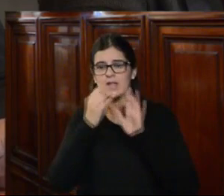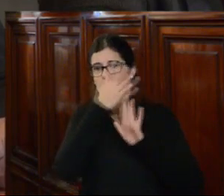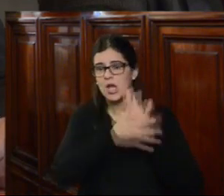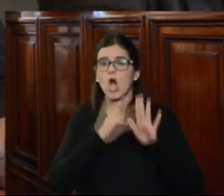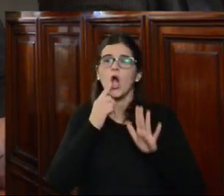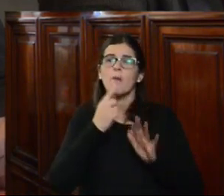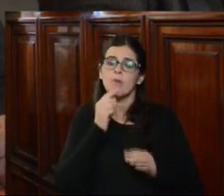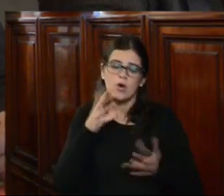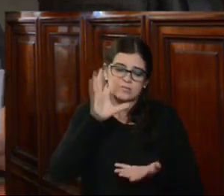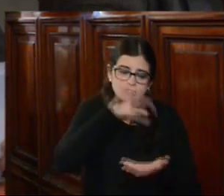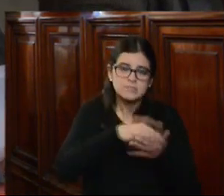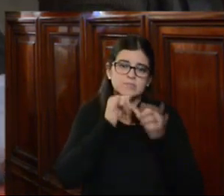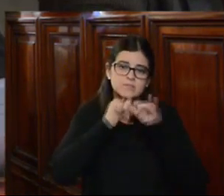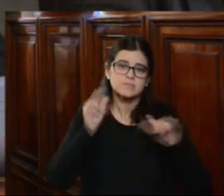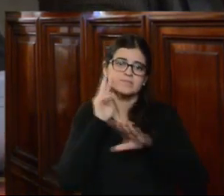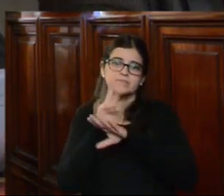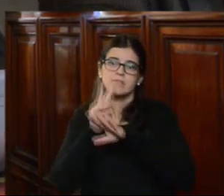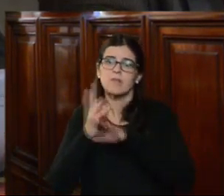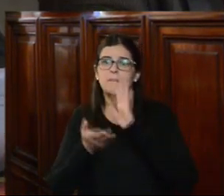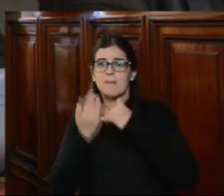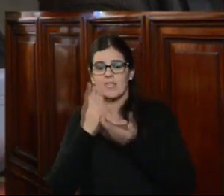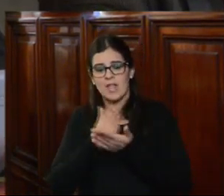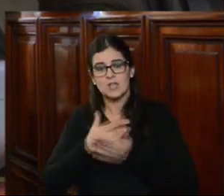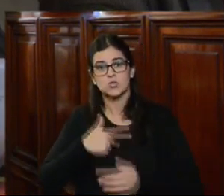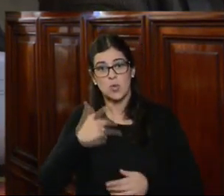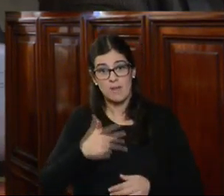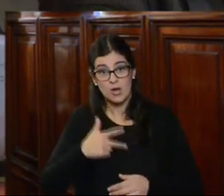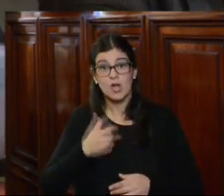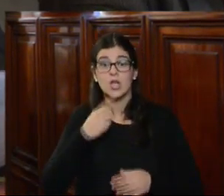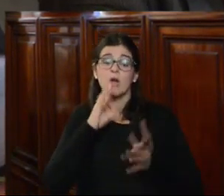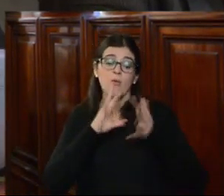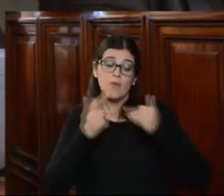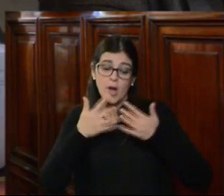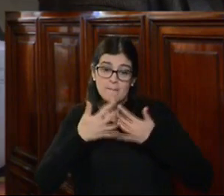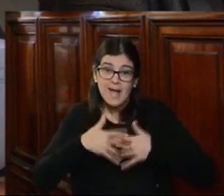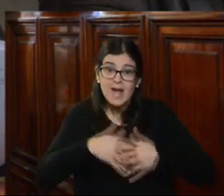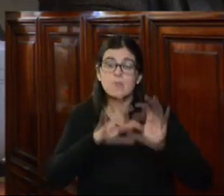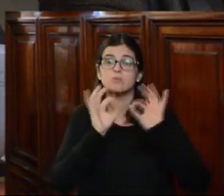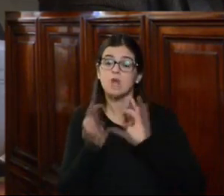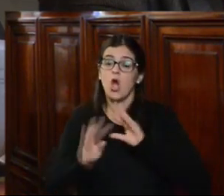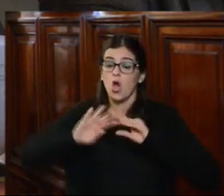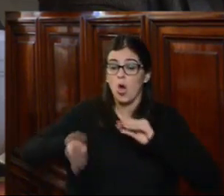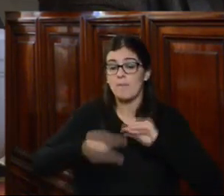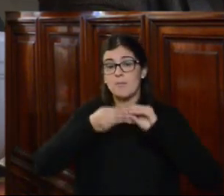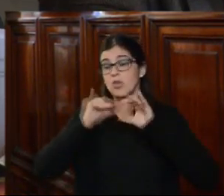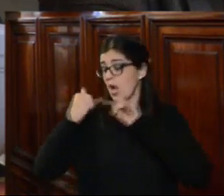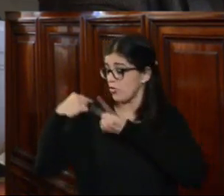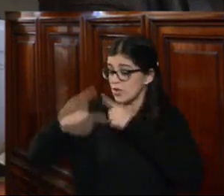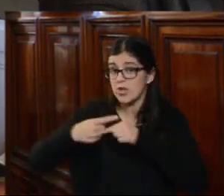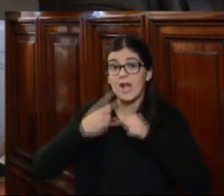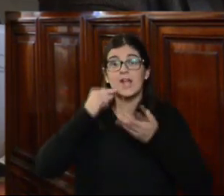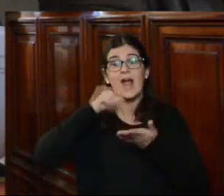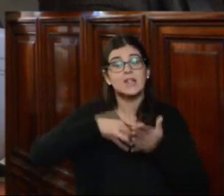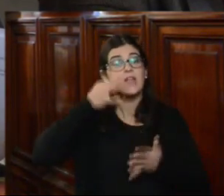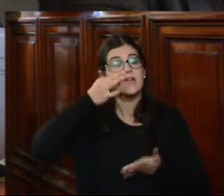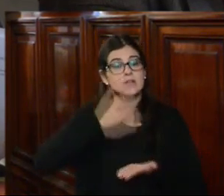organismos fundamentales para la promoción, protección y defensa de los derechos humanos y como mecanismos complementarios a los tradicionales de garantía